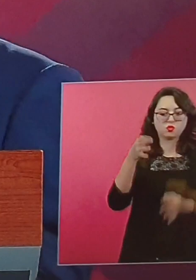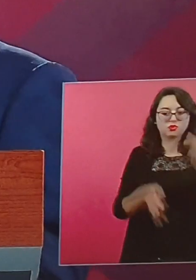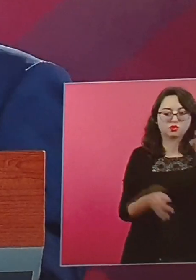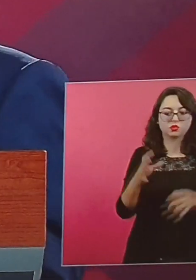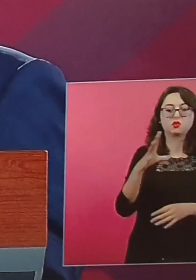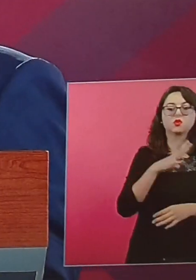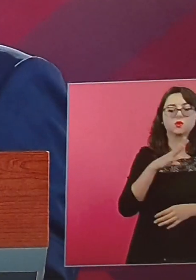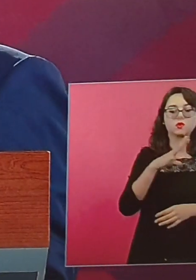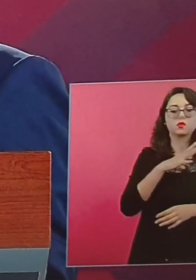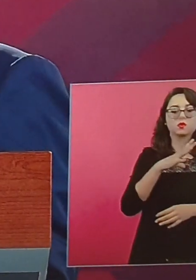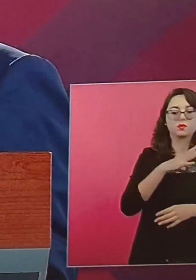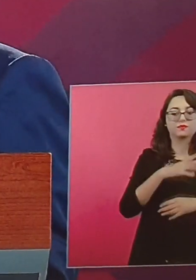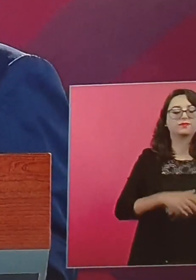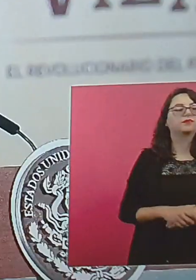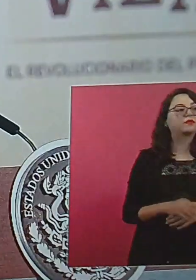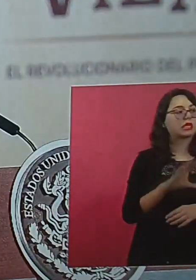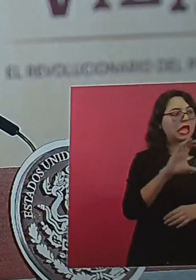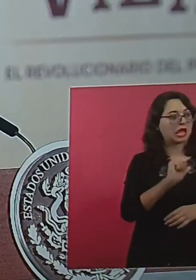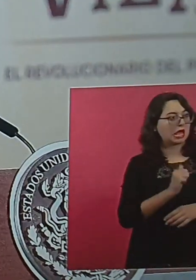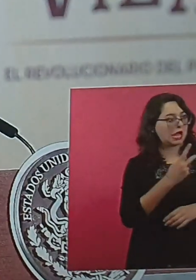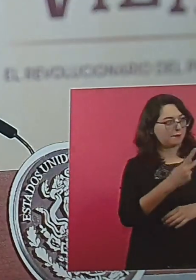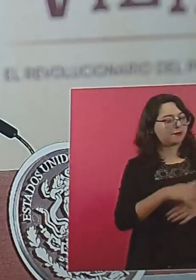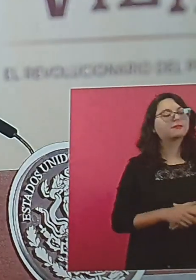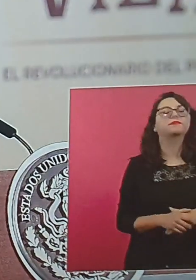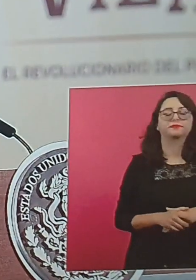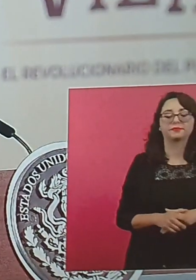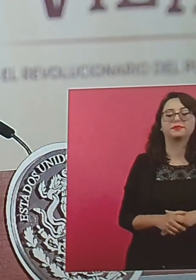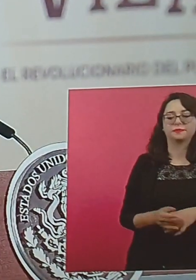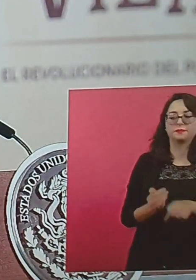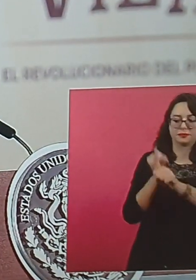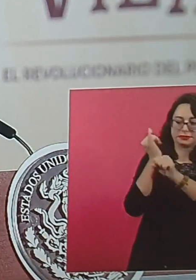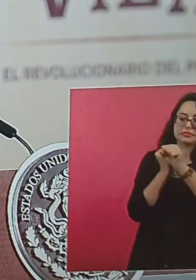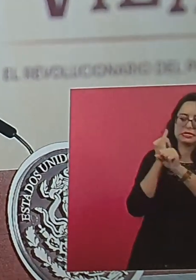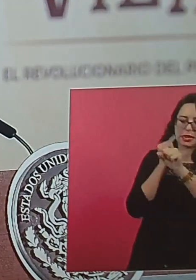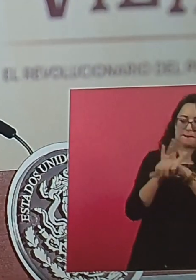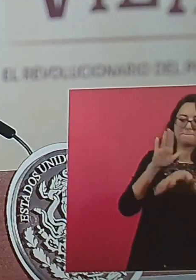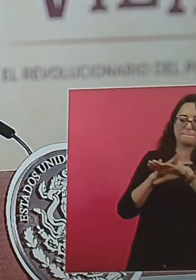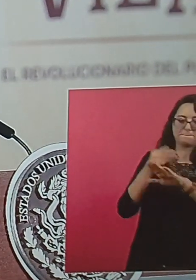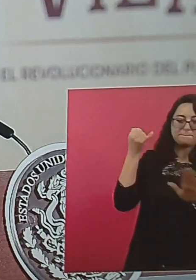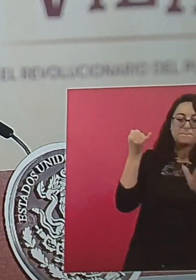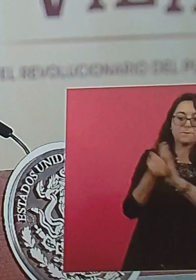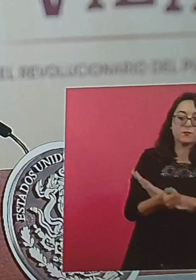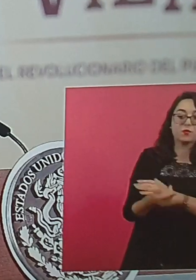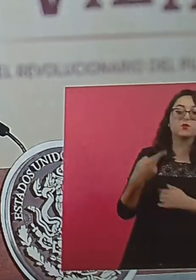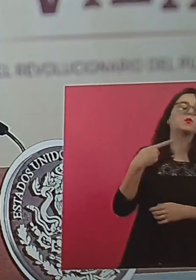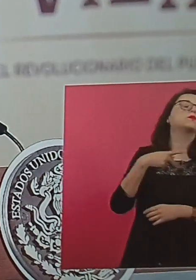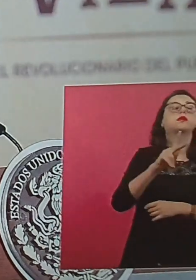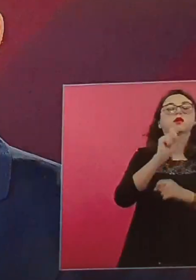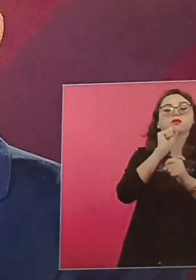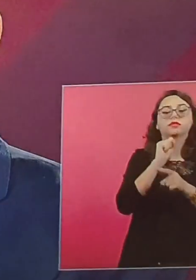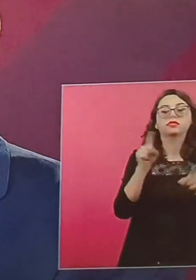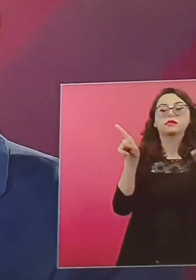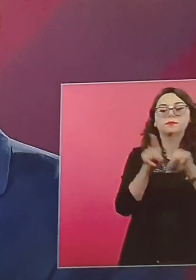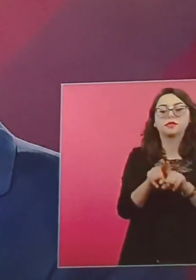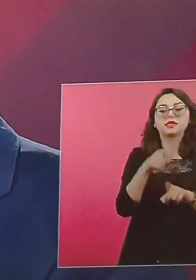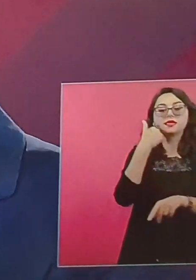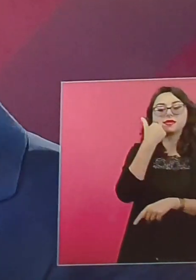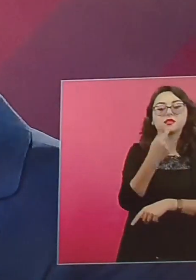¿Sí, la cárcel? Sí, que hagan la investigación. Pero también aprovecho para